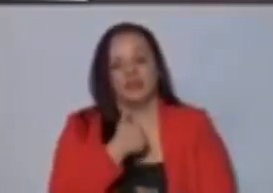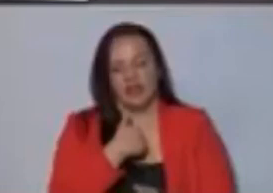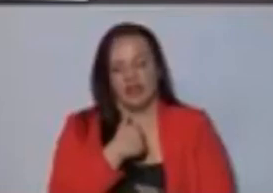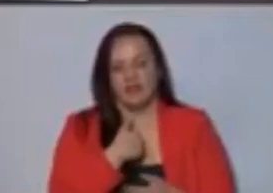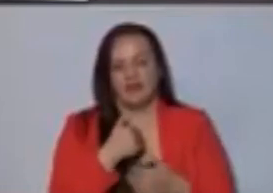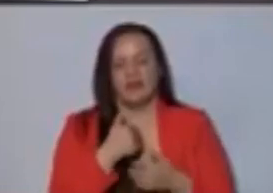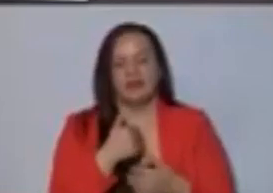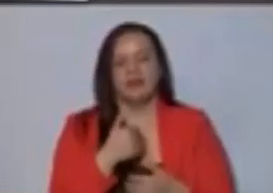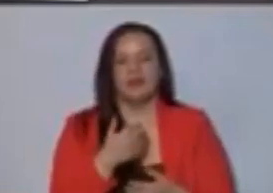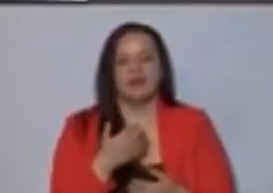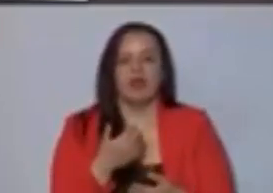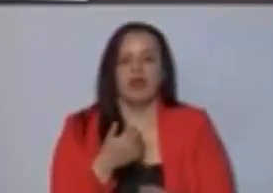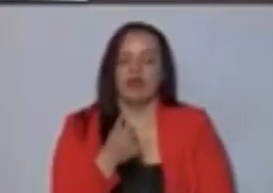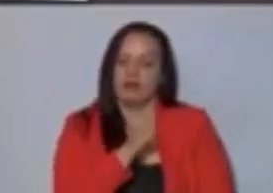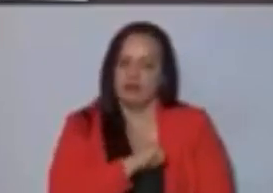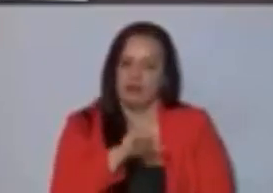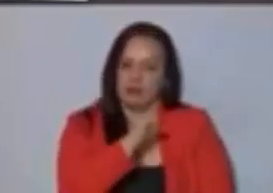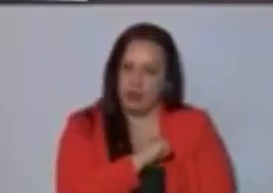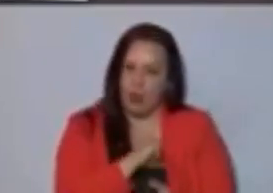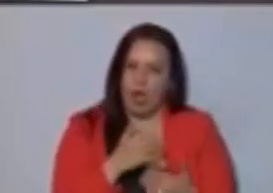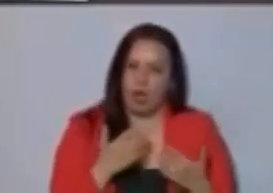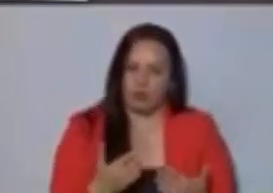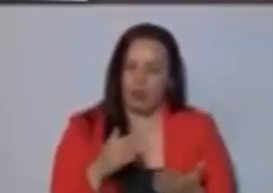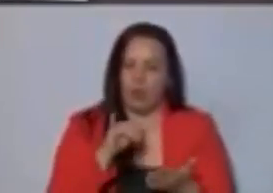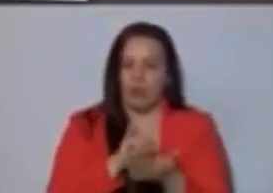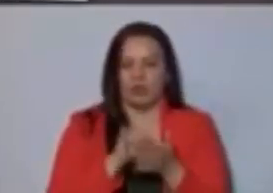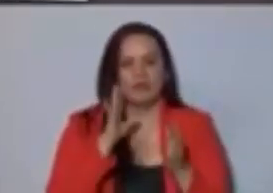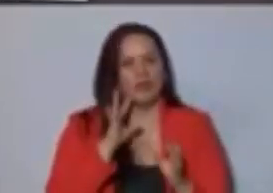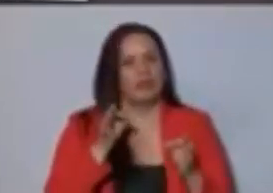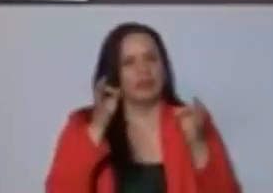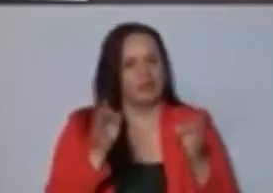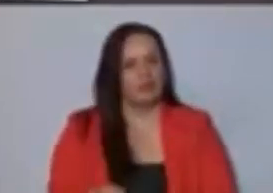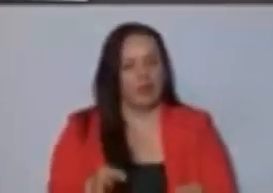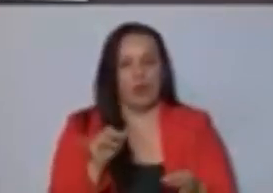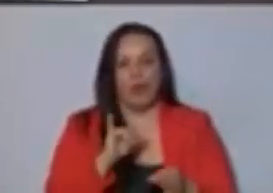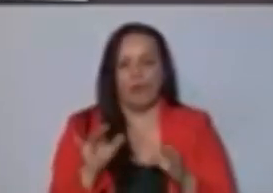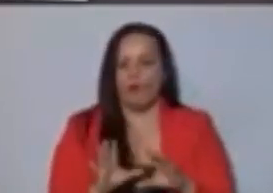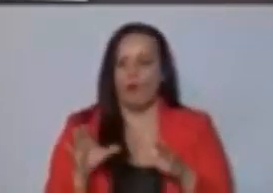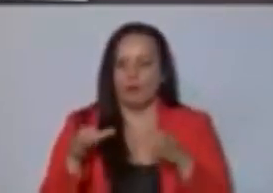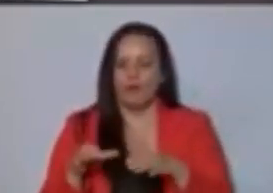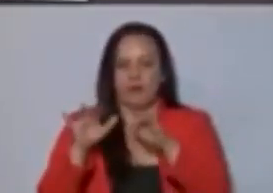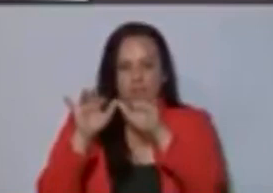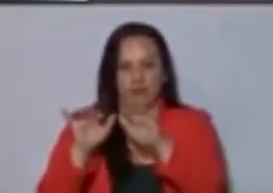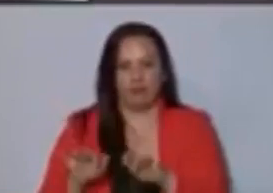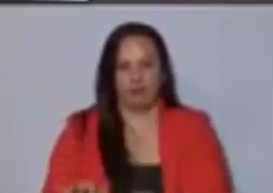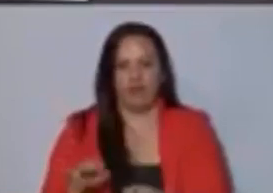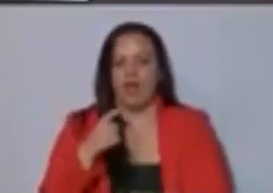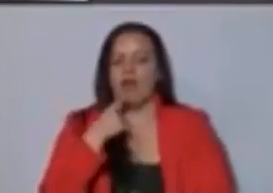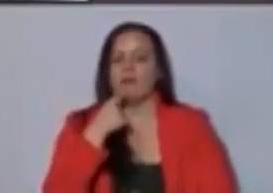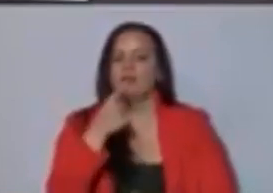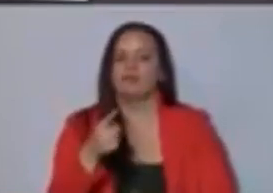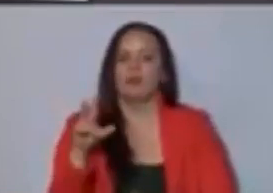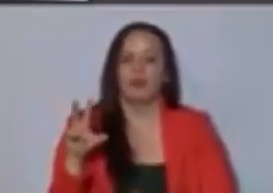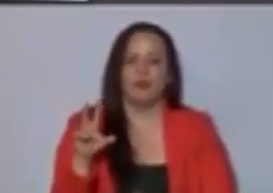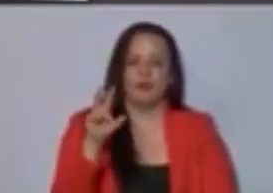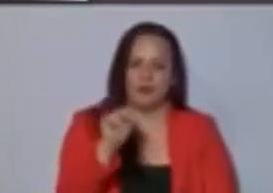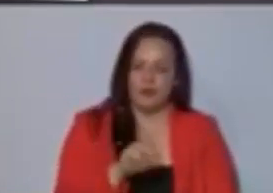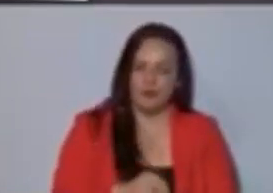con esa determinación como Comisión de Redacción y haber dicho no